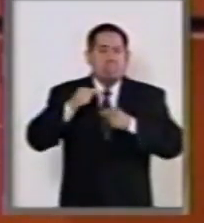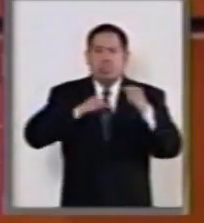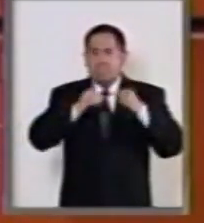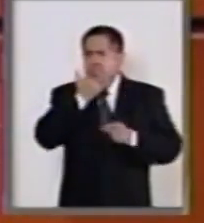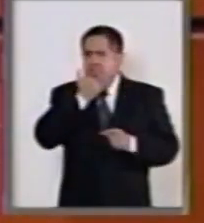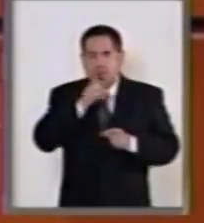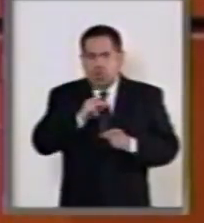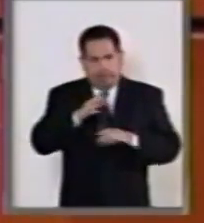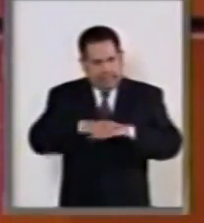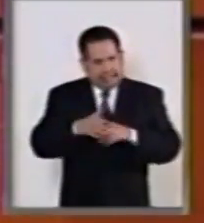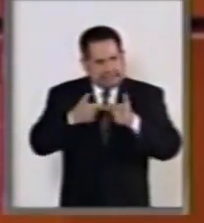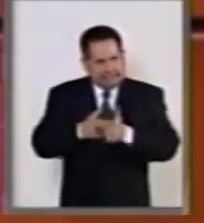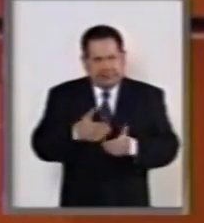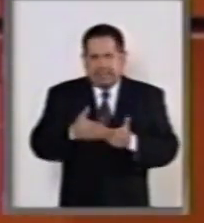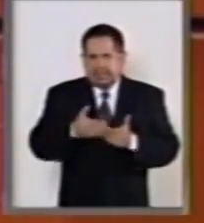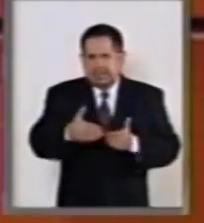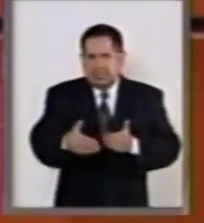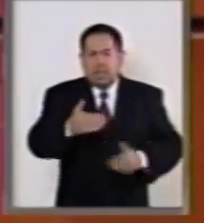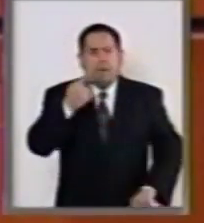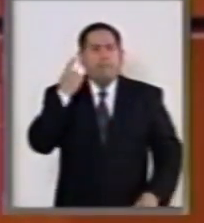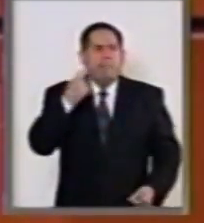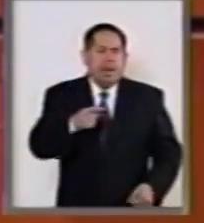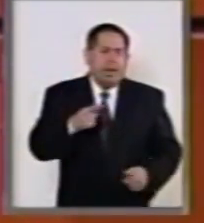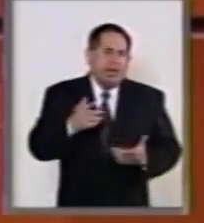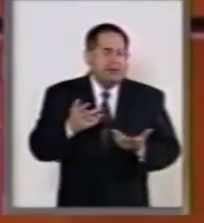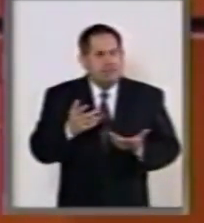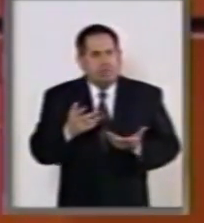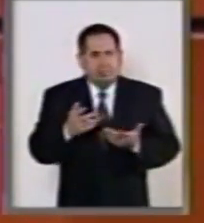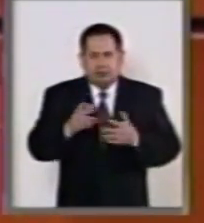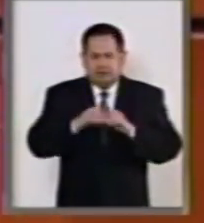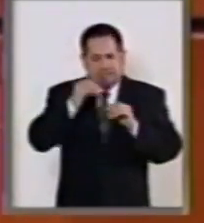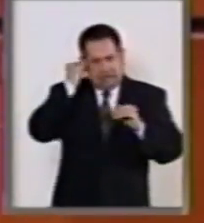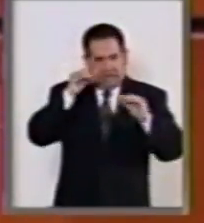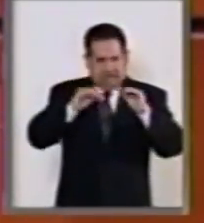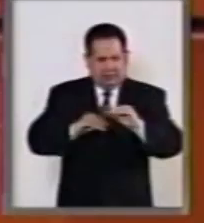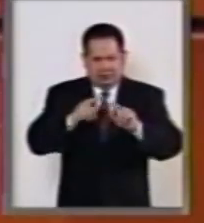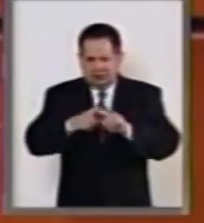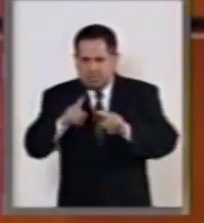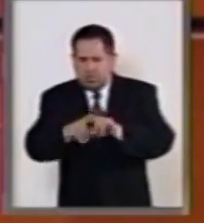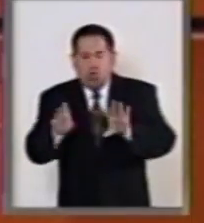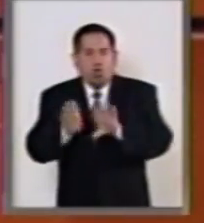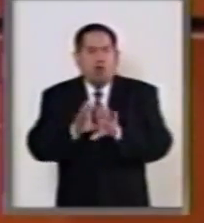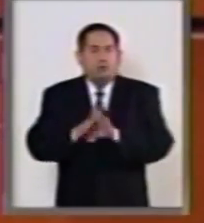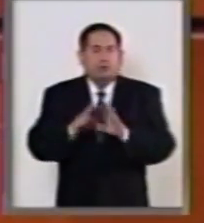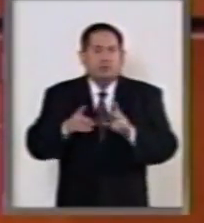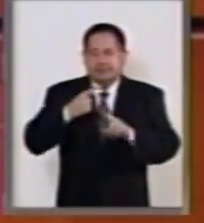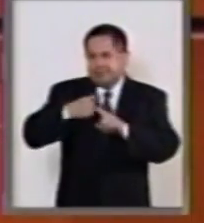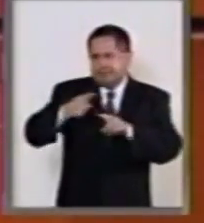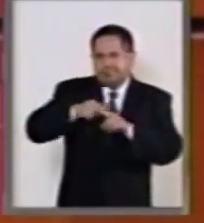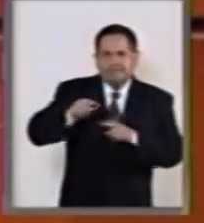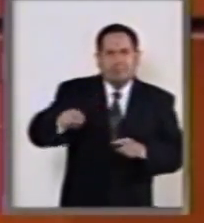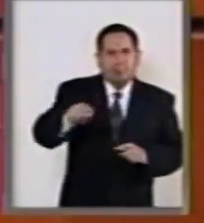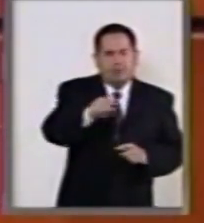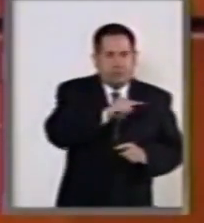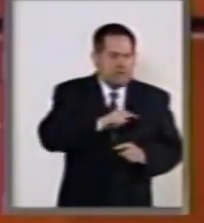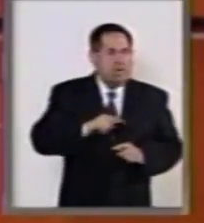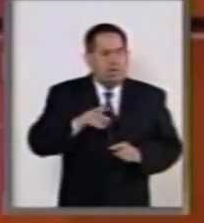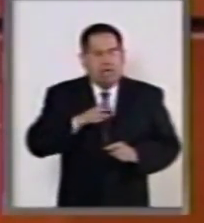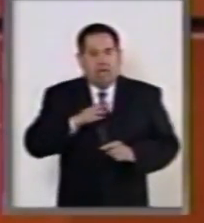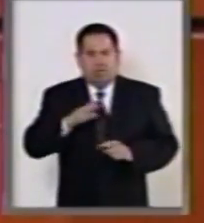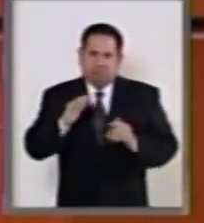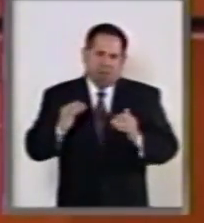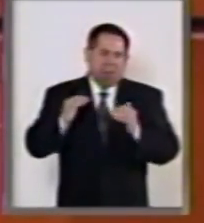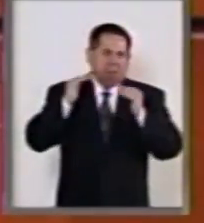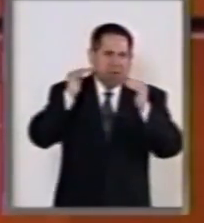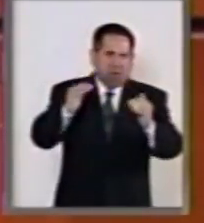para que no sigamos manteniendo en los preceptos de estos ordenamientos todavía estatus que